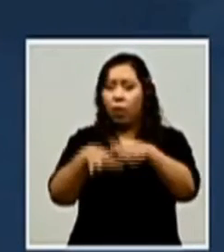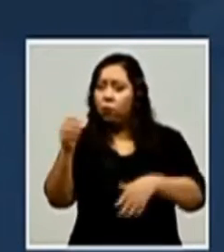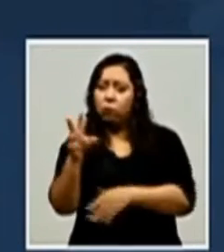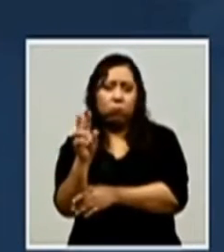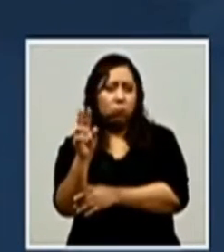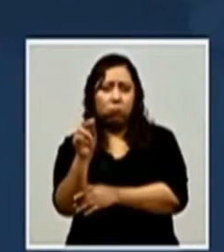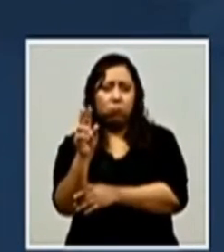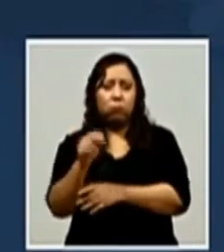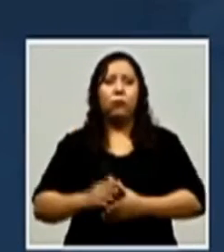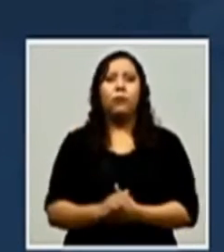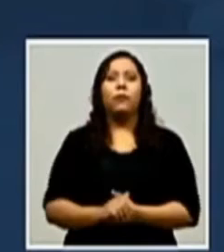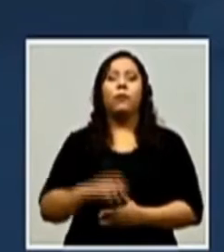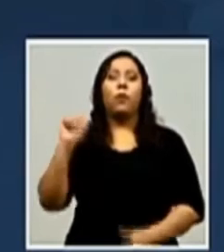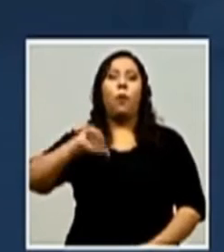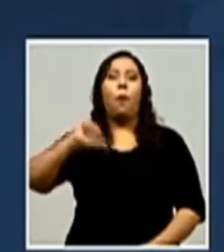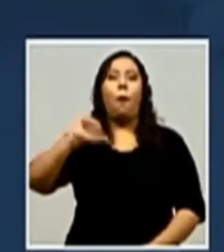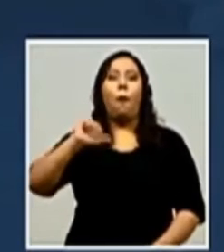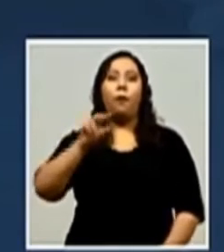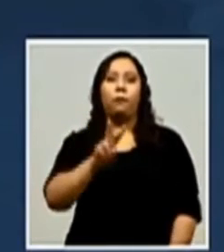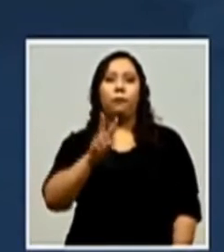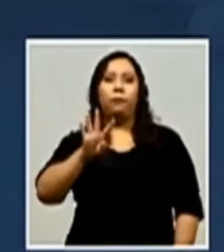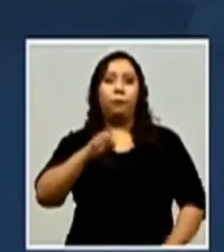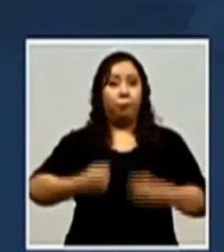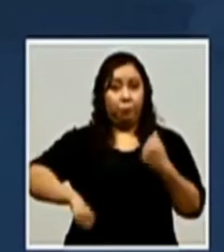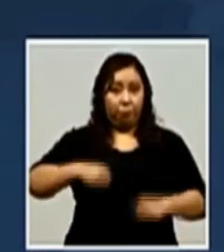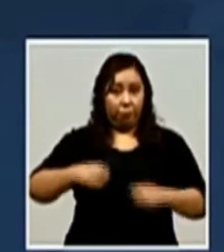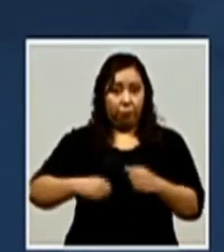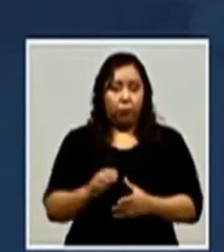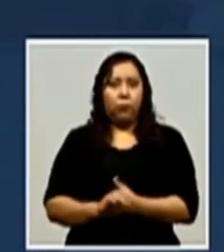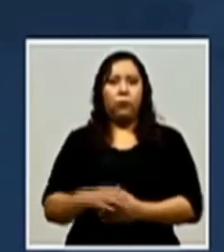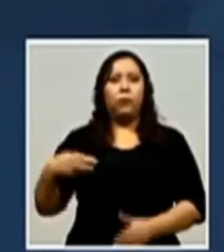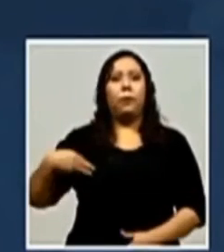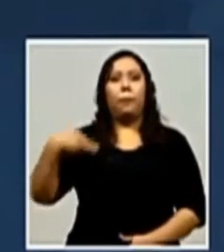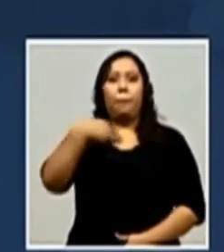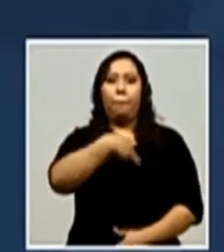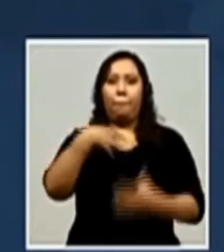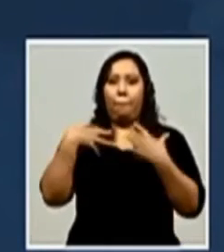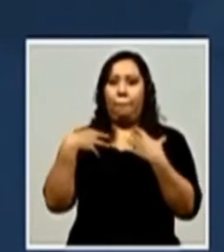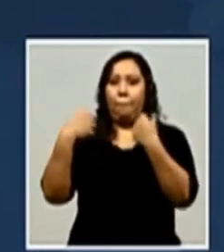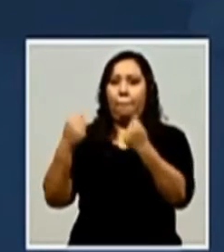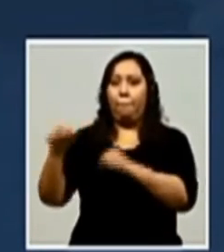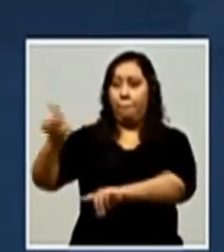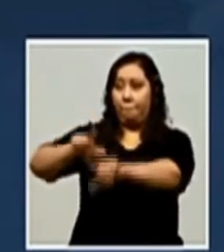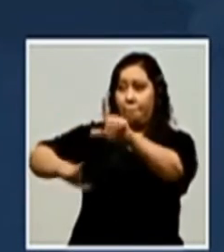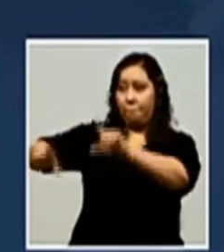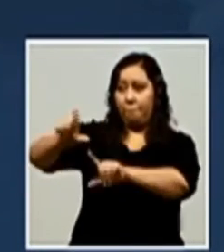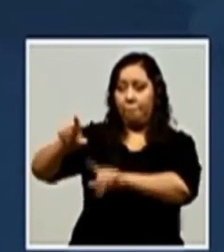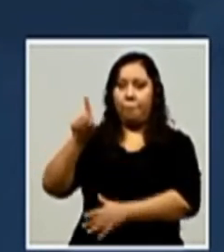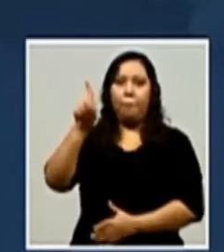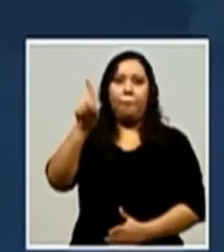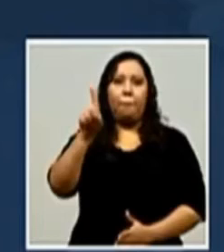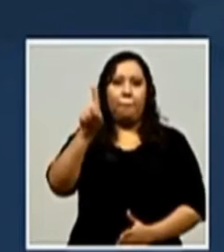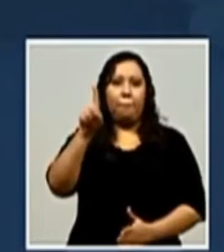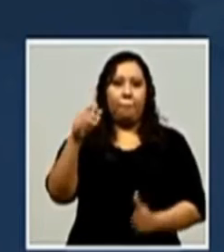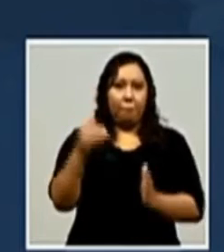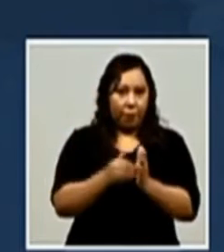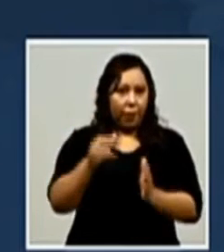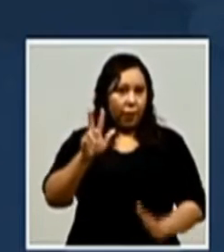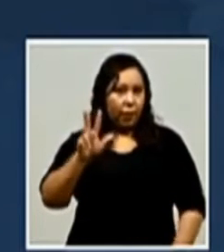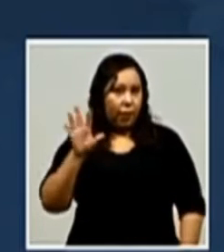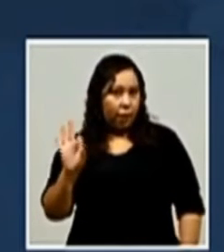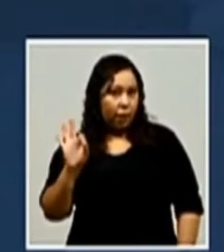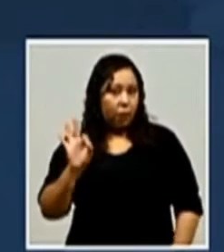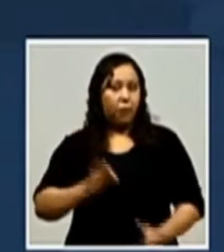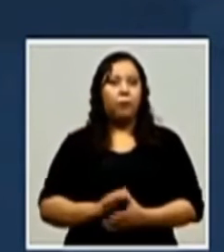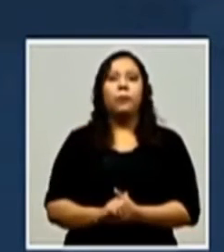salud. Y este día 24 de septiembre se han procesado 1,039 pruebas PCR, de las